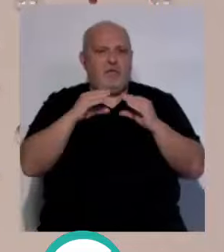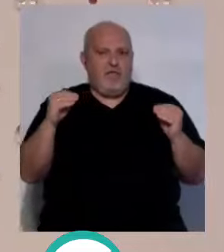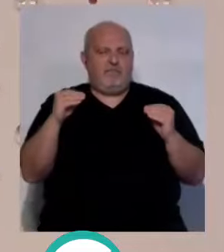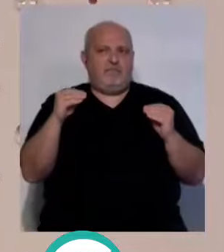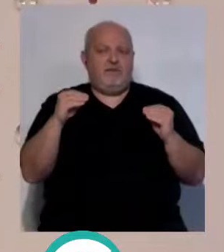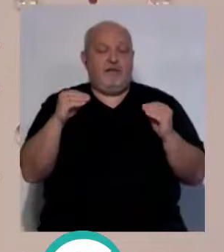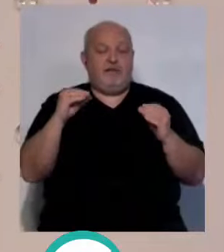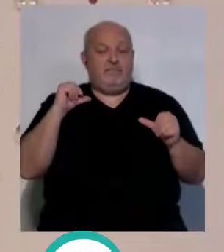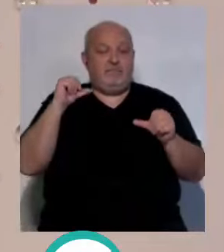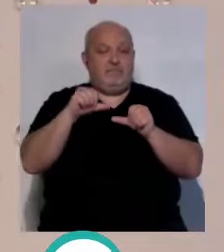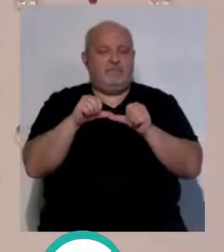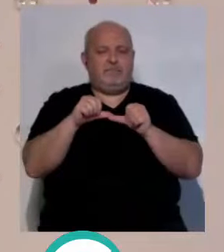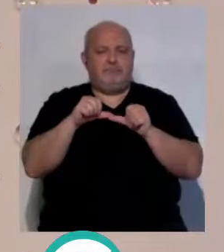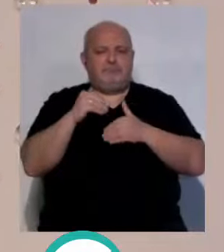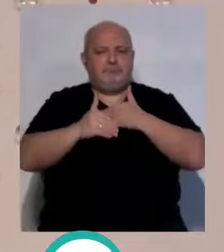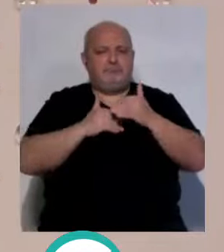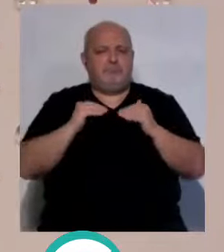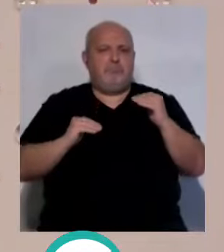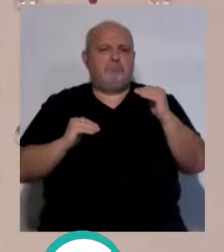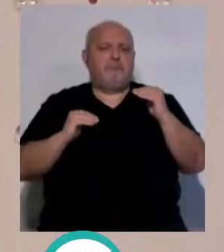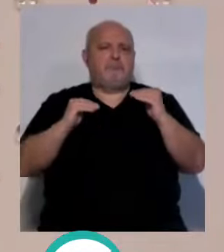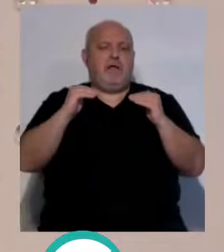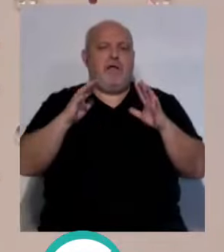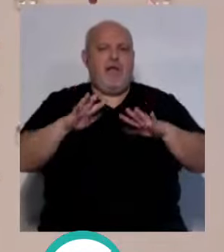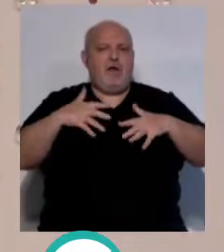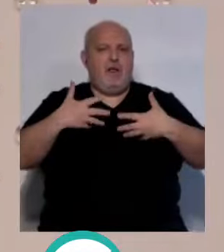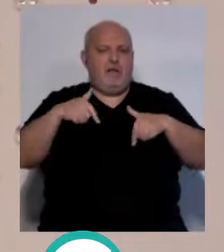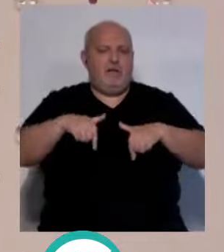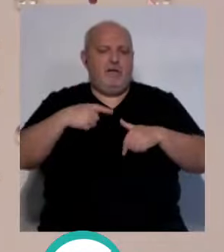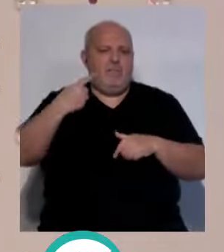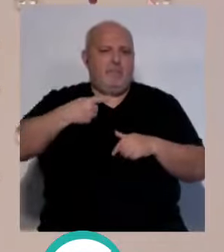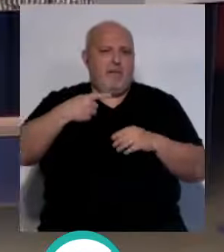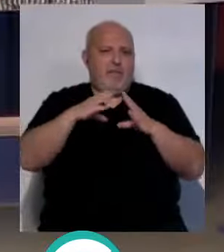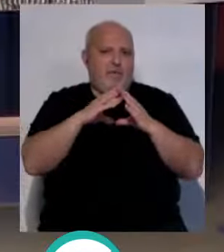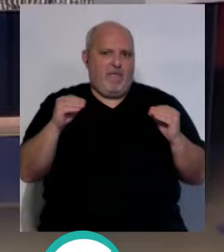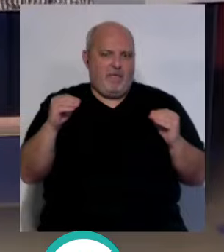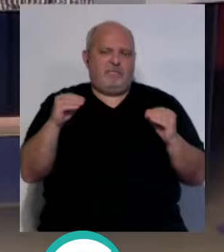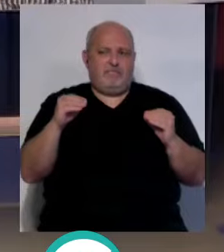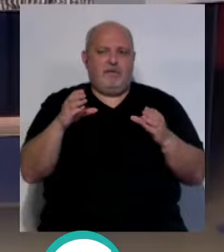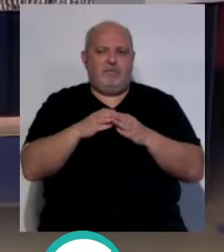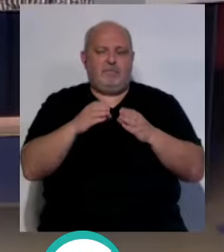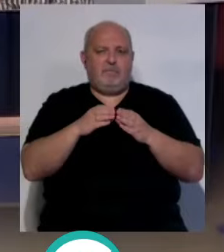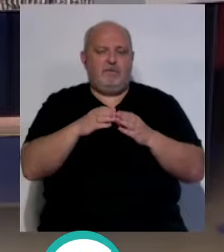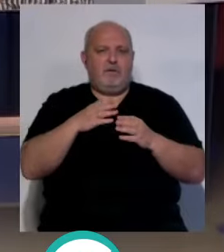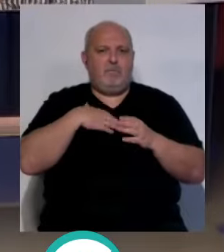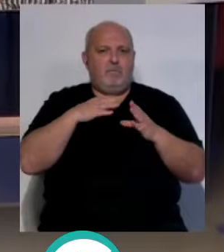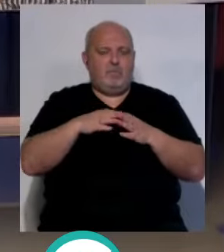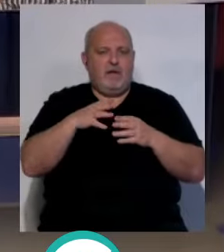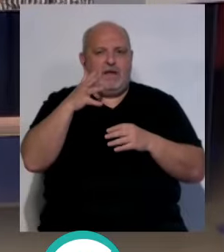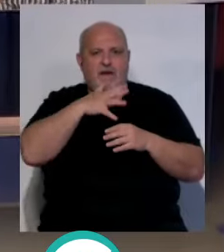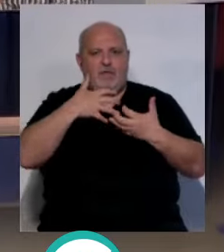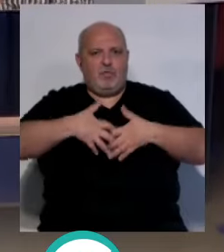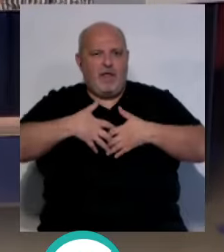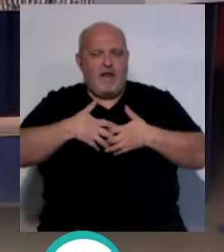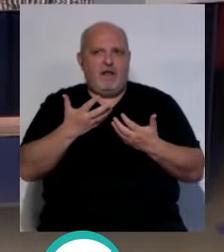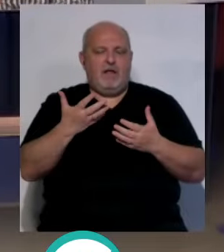en este tiempo hemos ido ascendiendo y ahora mismo estamos en Primera Andaluza con equipos como el Portuense, Jerez Industrial,